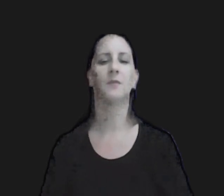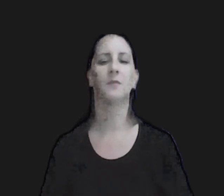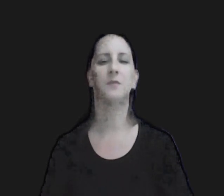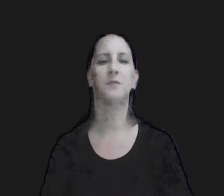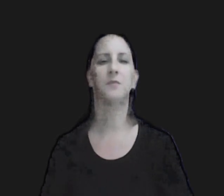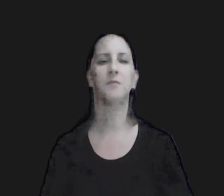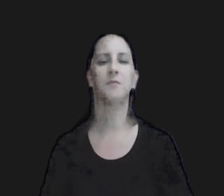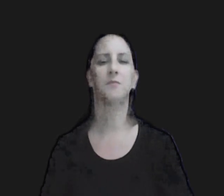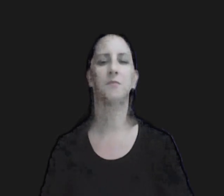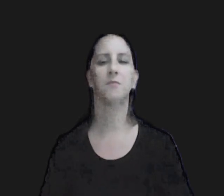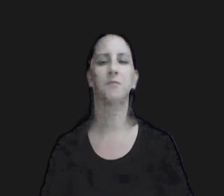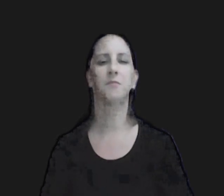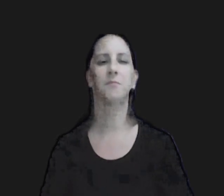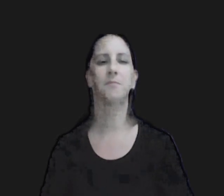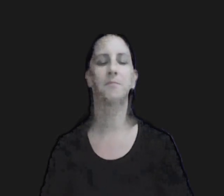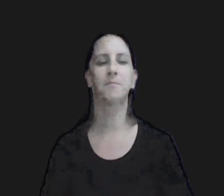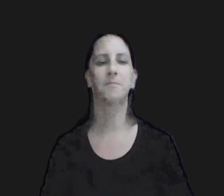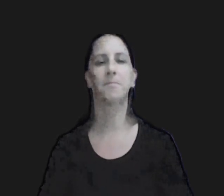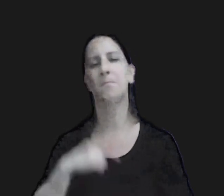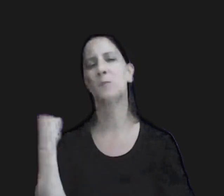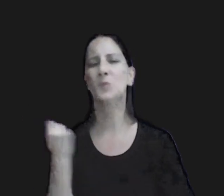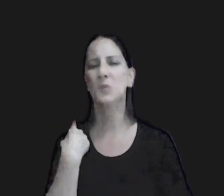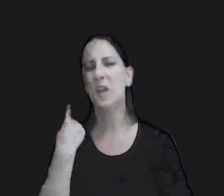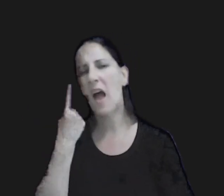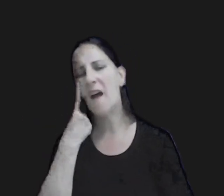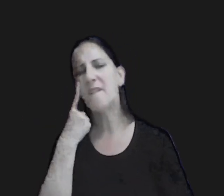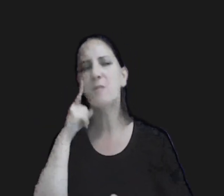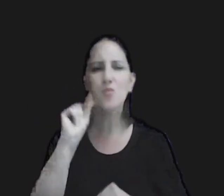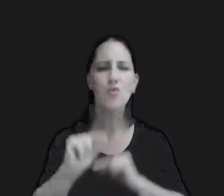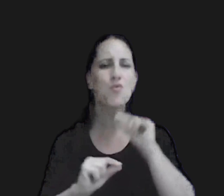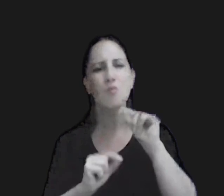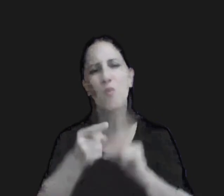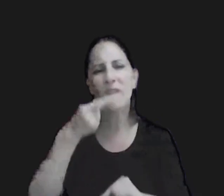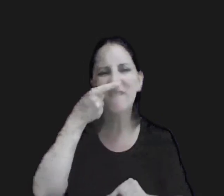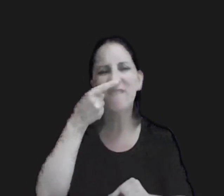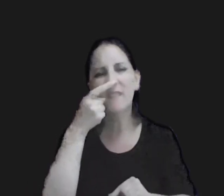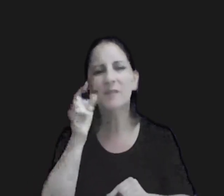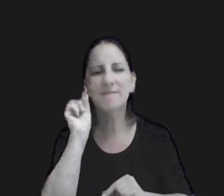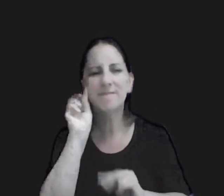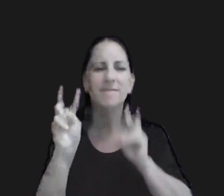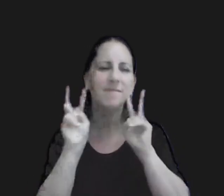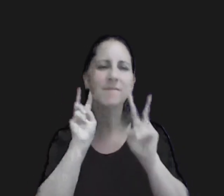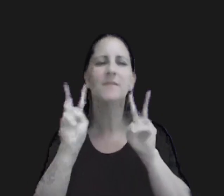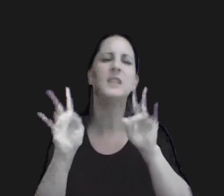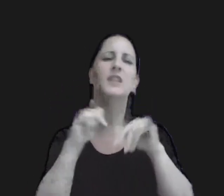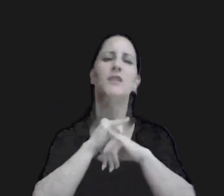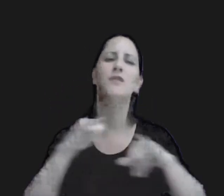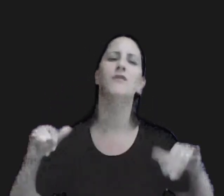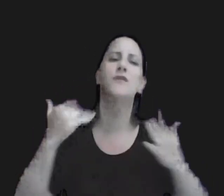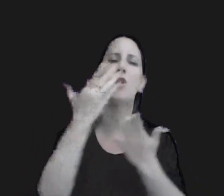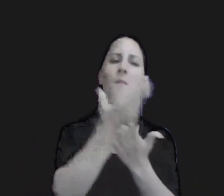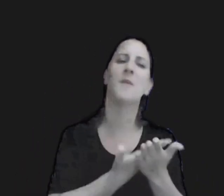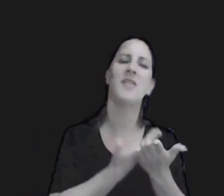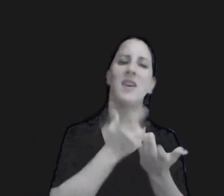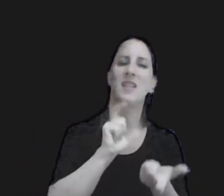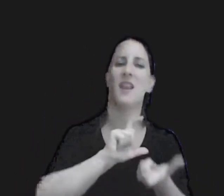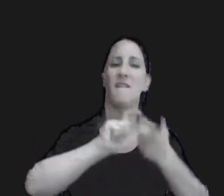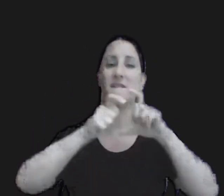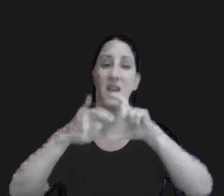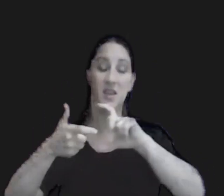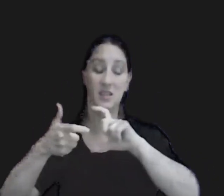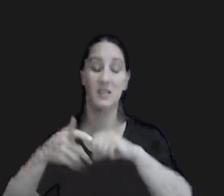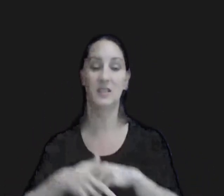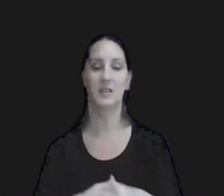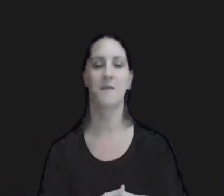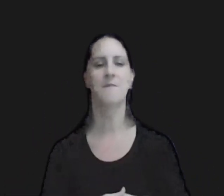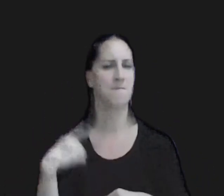a a chusmear de a poquito los informes de estudio de precio de transferencia y por ejemplo nos hemos